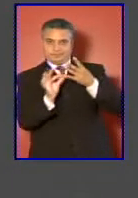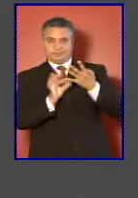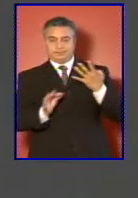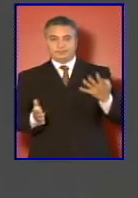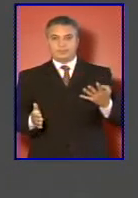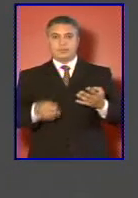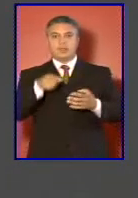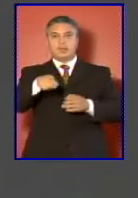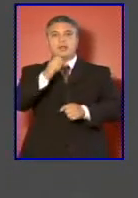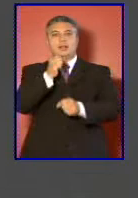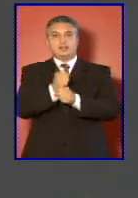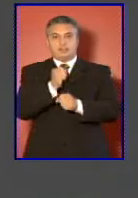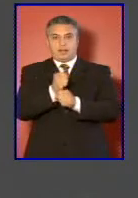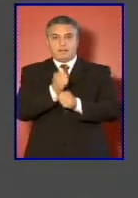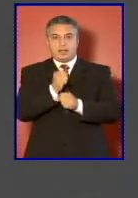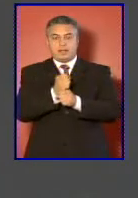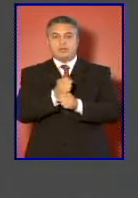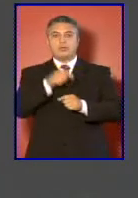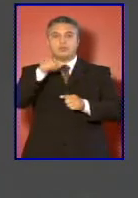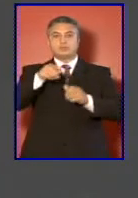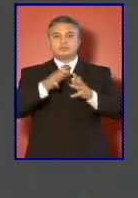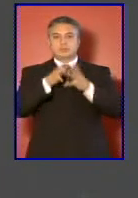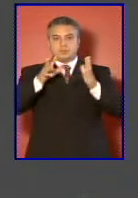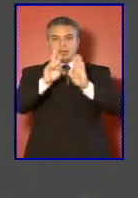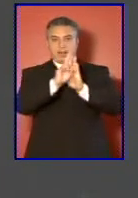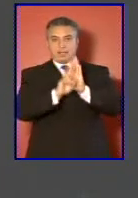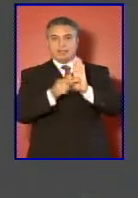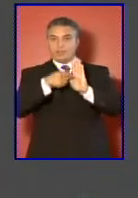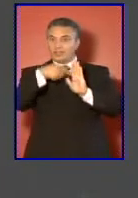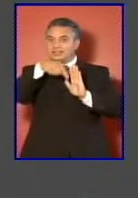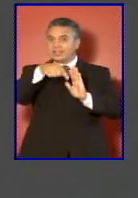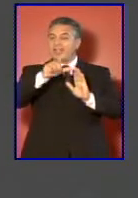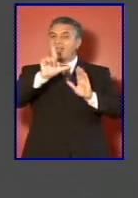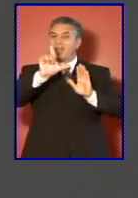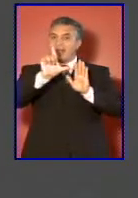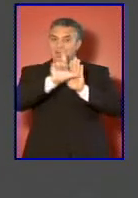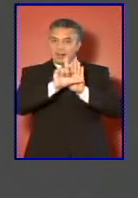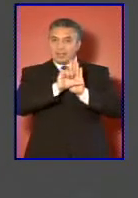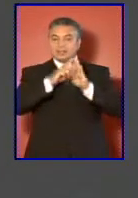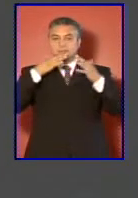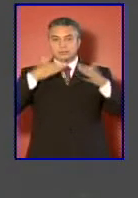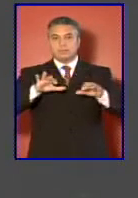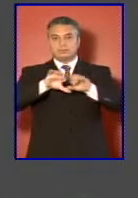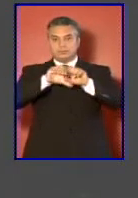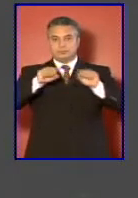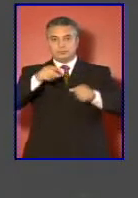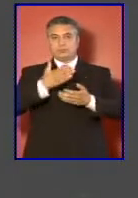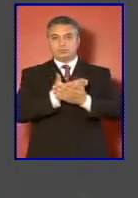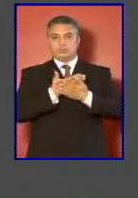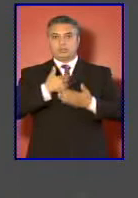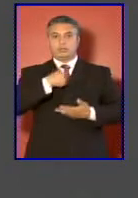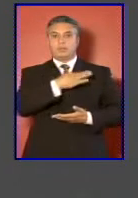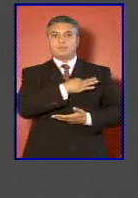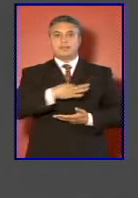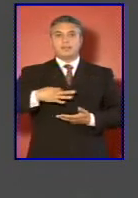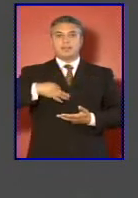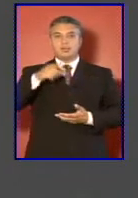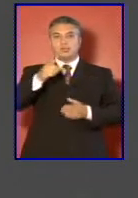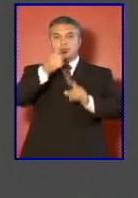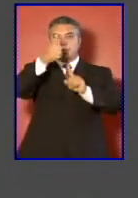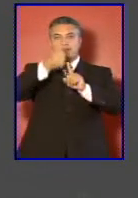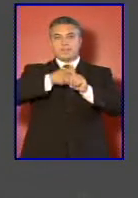El trabajo relativo a esta ley fue concluido por nuestro Ministerio en el mes de septiembre